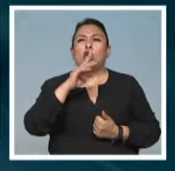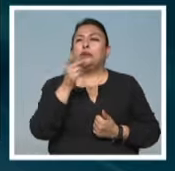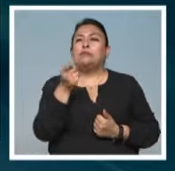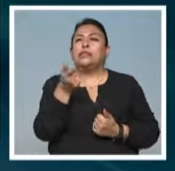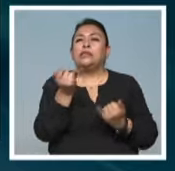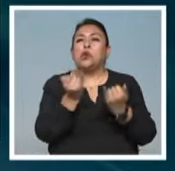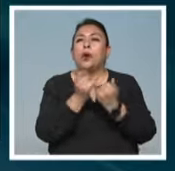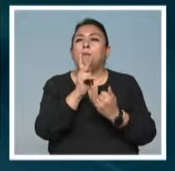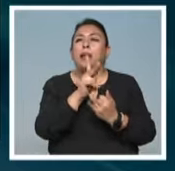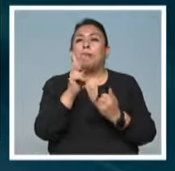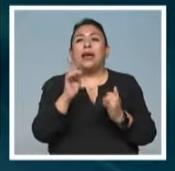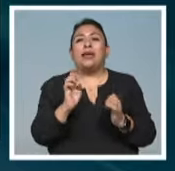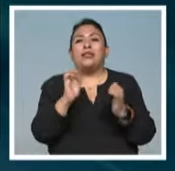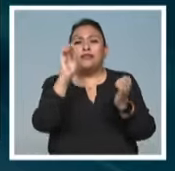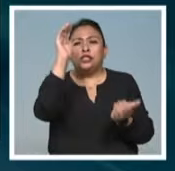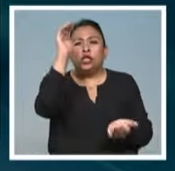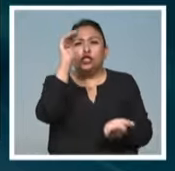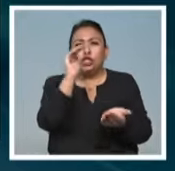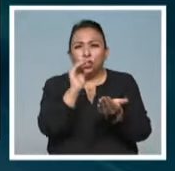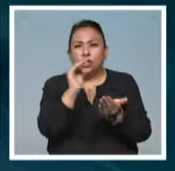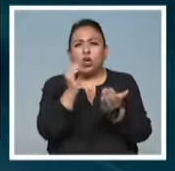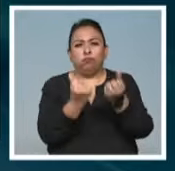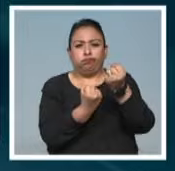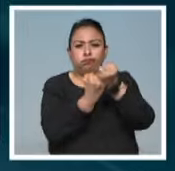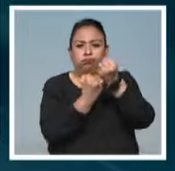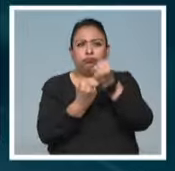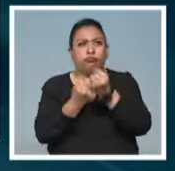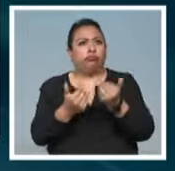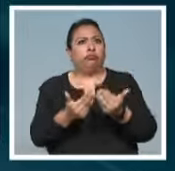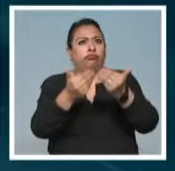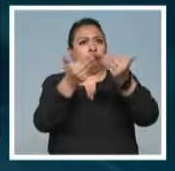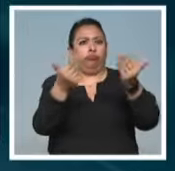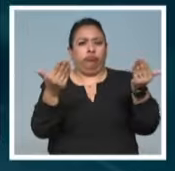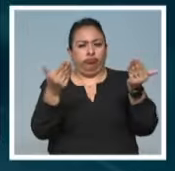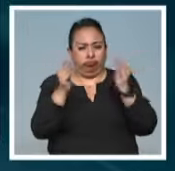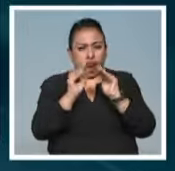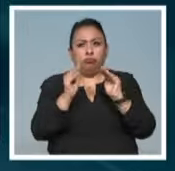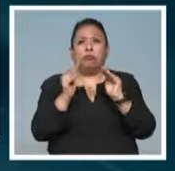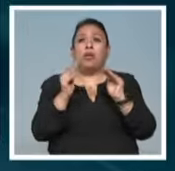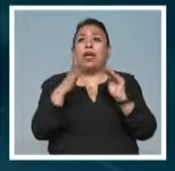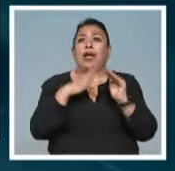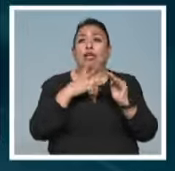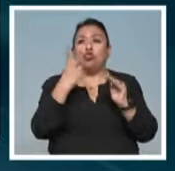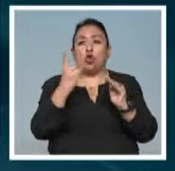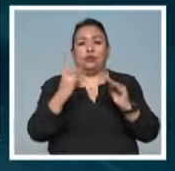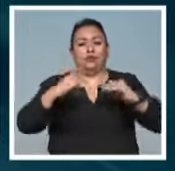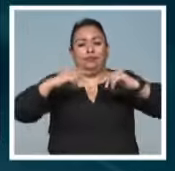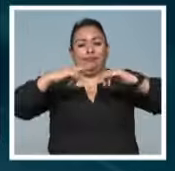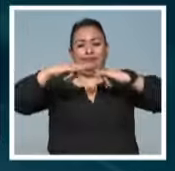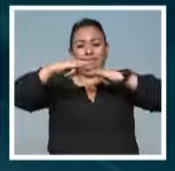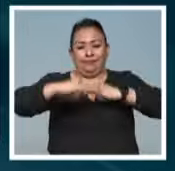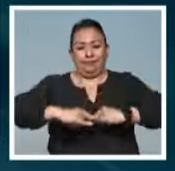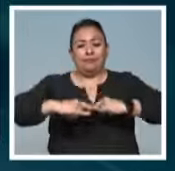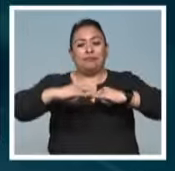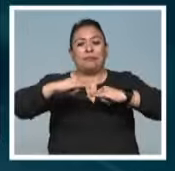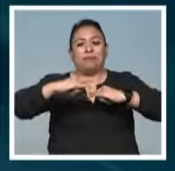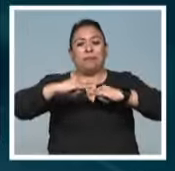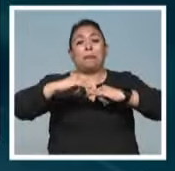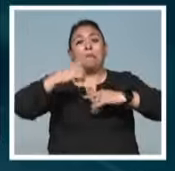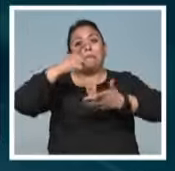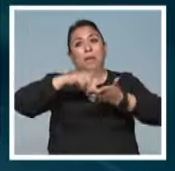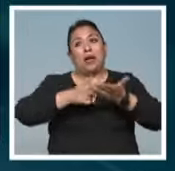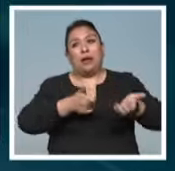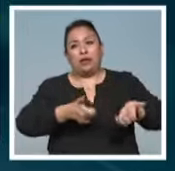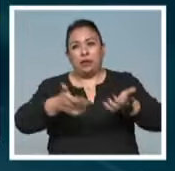parecidos a un edificio en miniatura, con pilares y paredes cubiertas que se apoyan en dos vigas para poder cargarlos. En